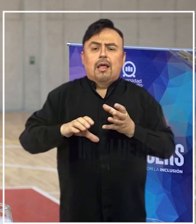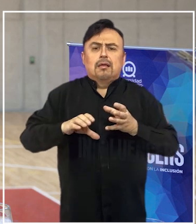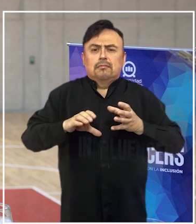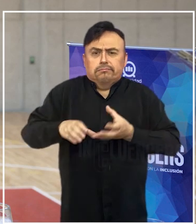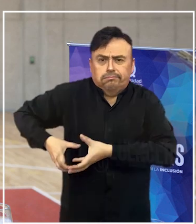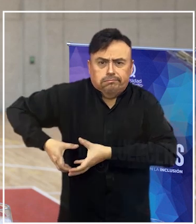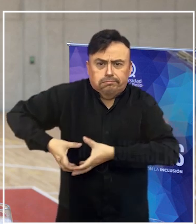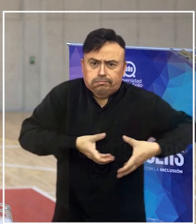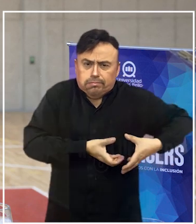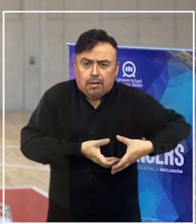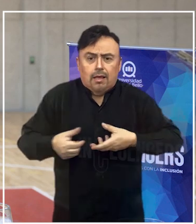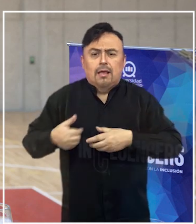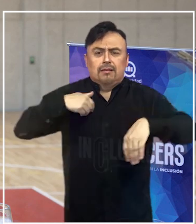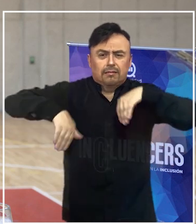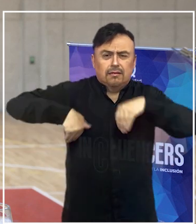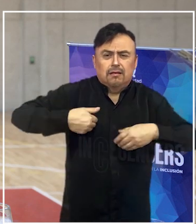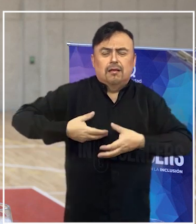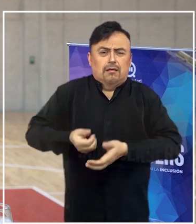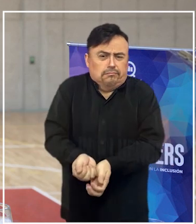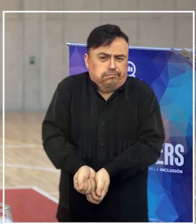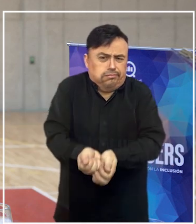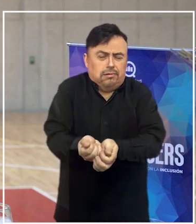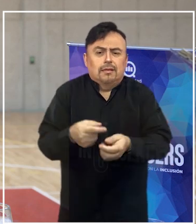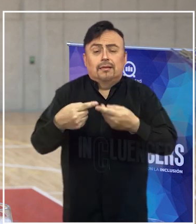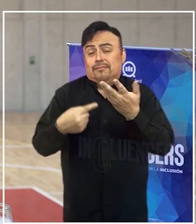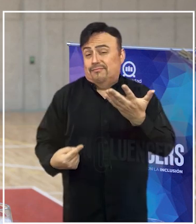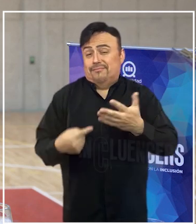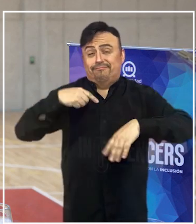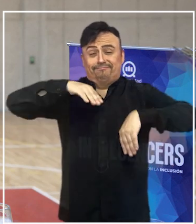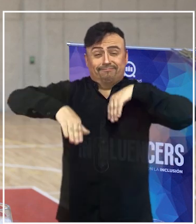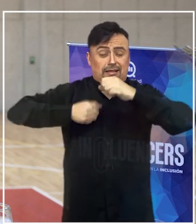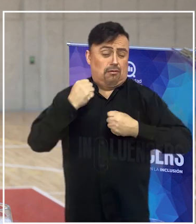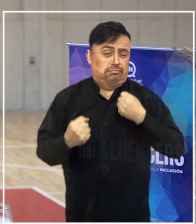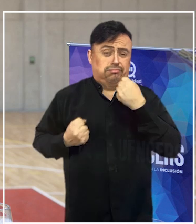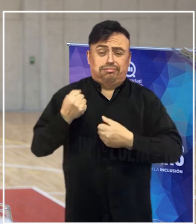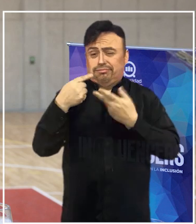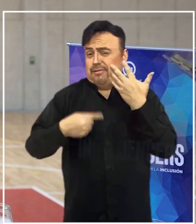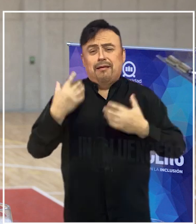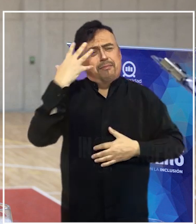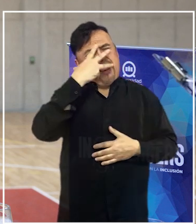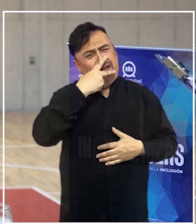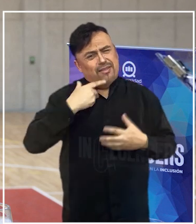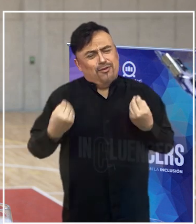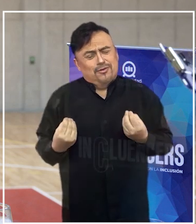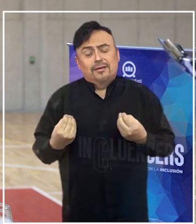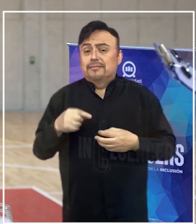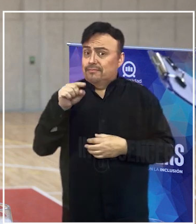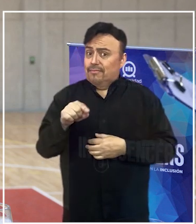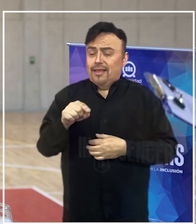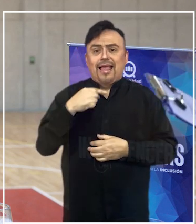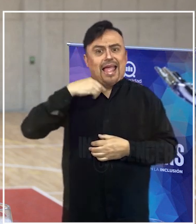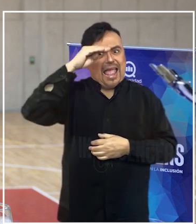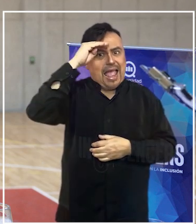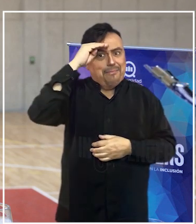la natación, el atletismo, ha sido realmente maravilloso. Y qué bien que esa